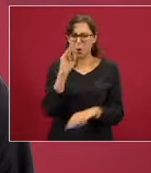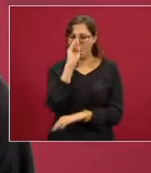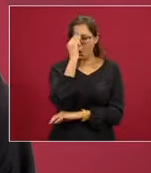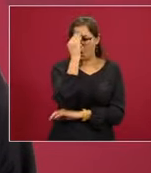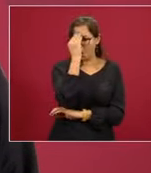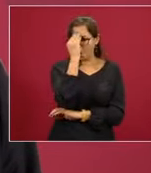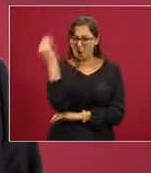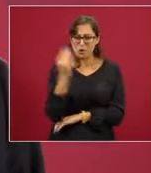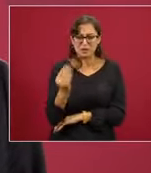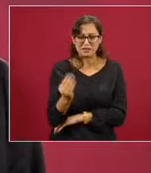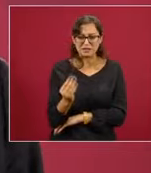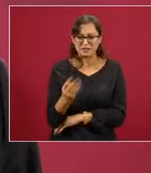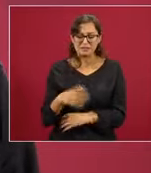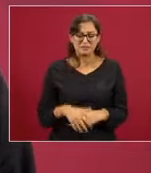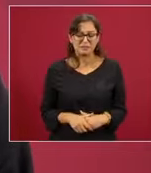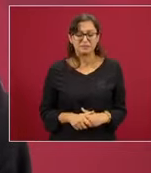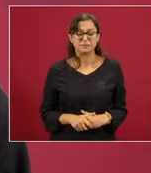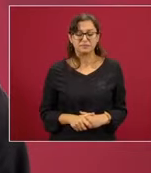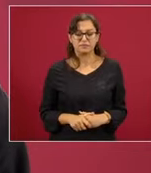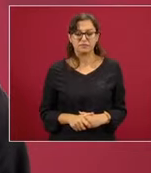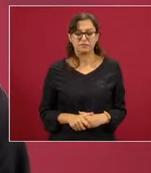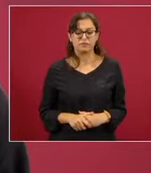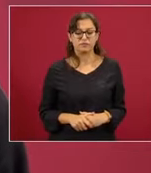La revolución,